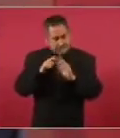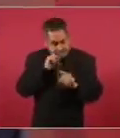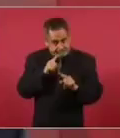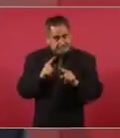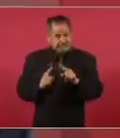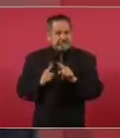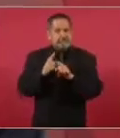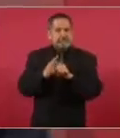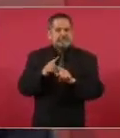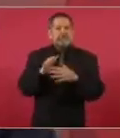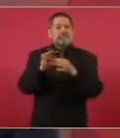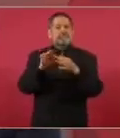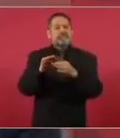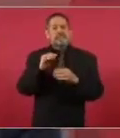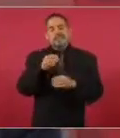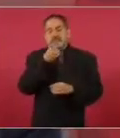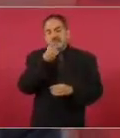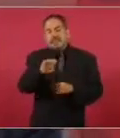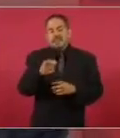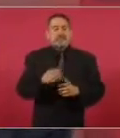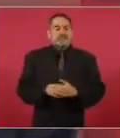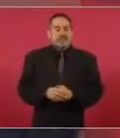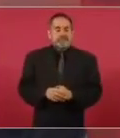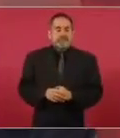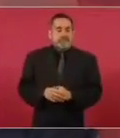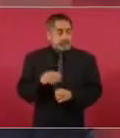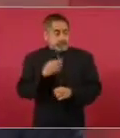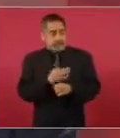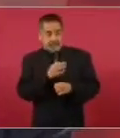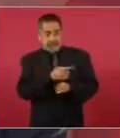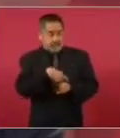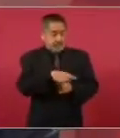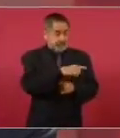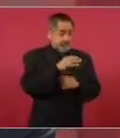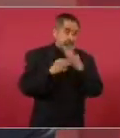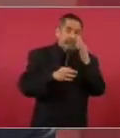también hay una campaña